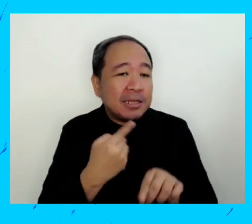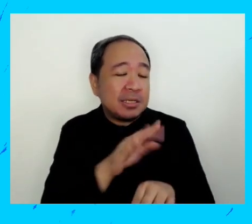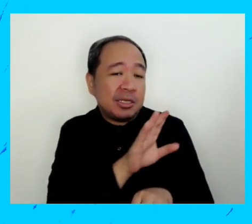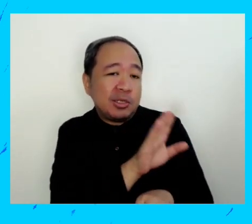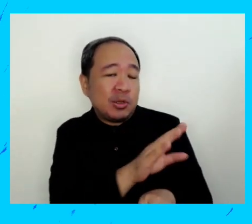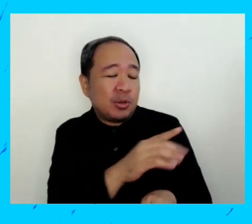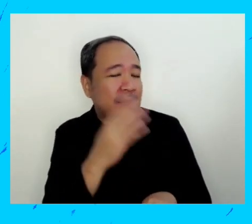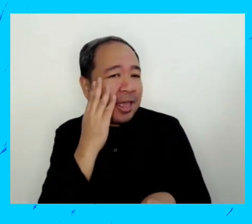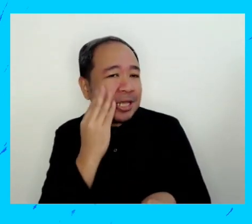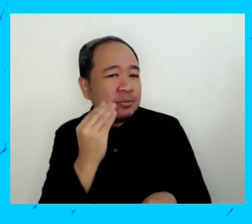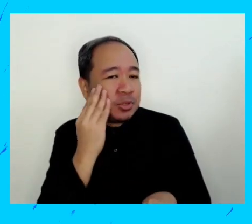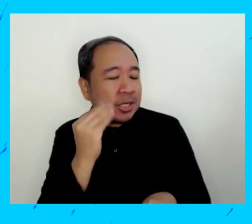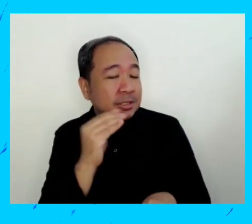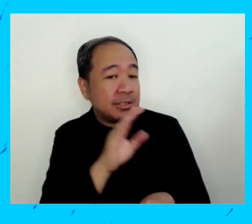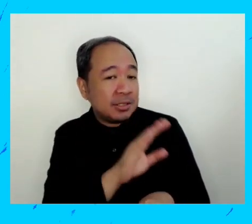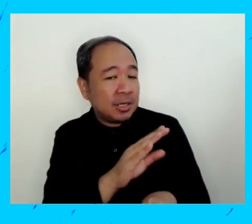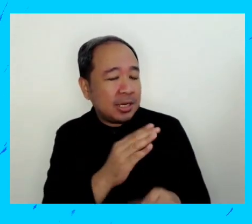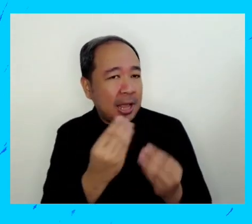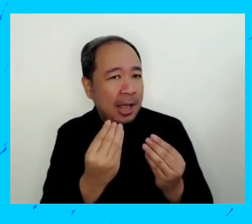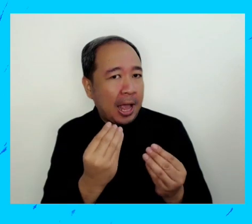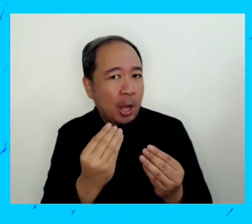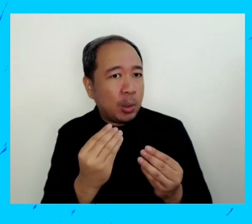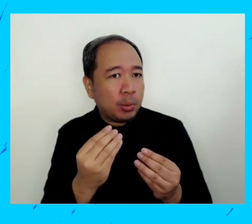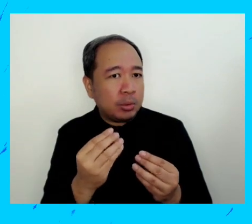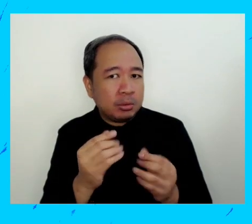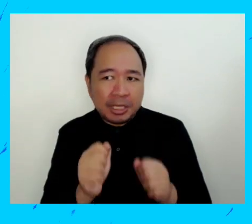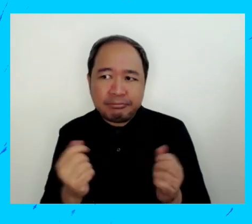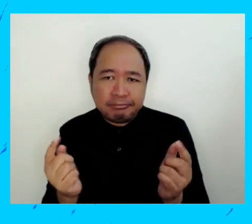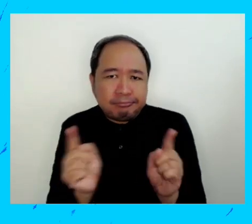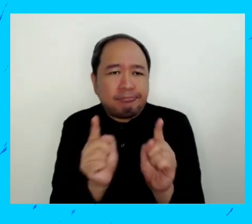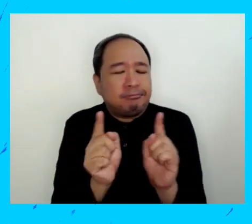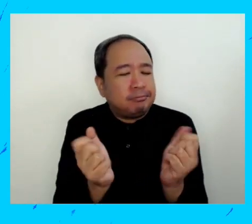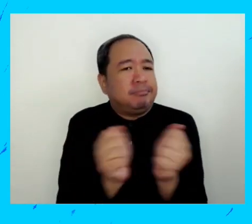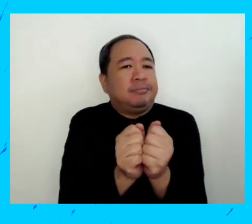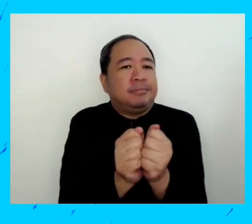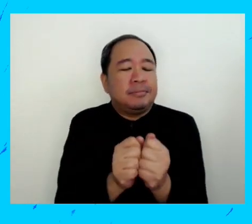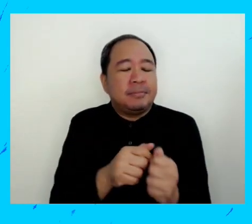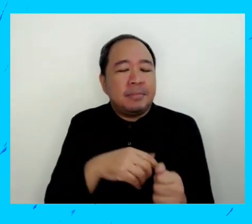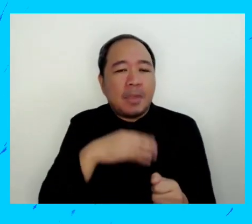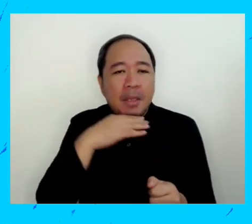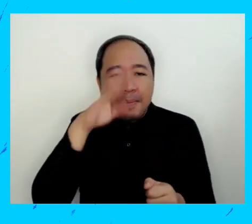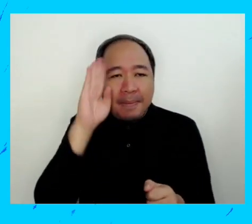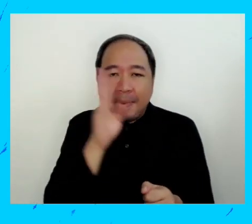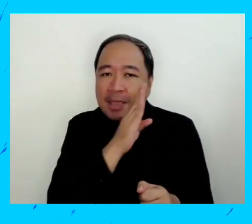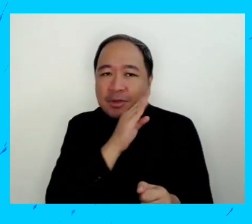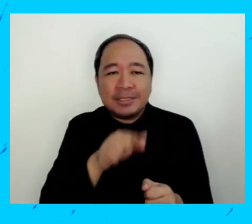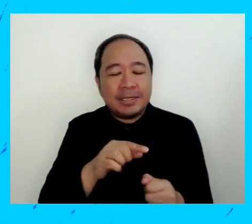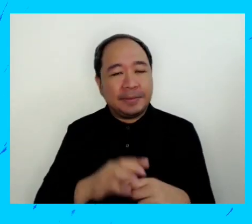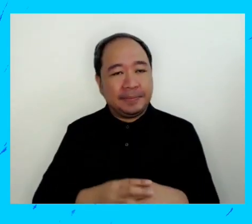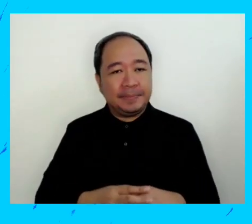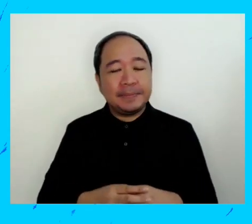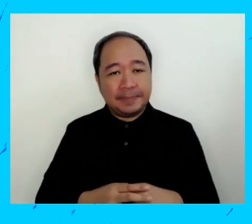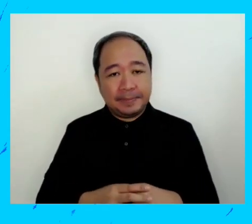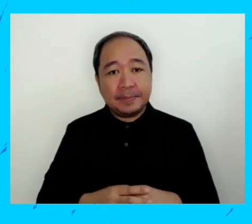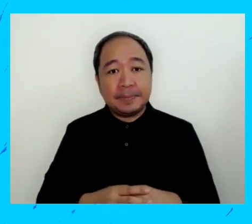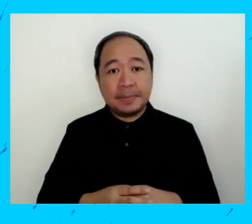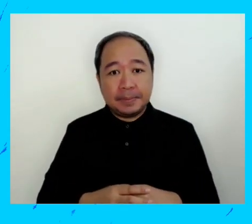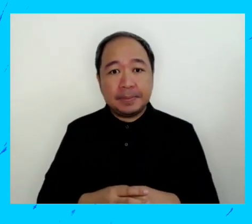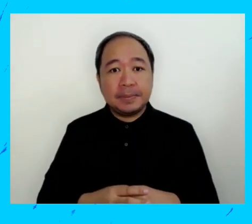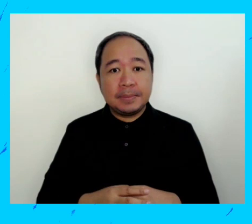responder esta pregunta y hablar un poco sobre lo que ha sido tu experiencia en cómo incluir a los padres?